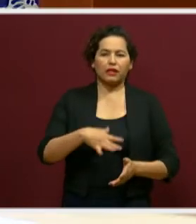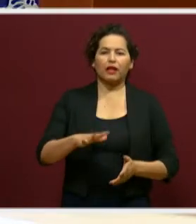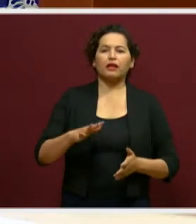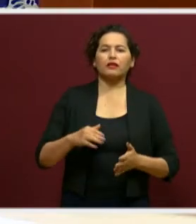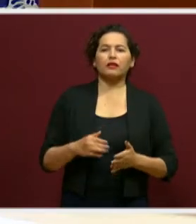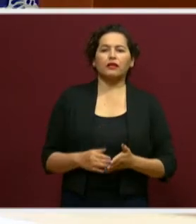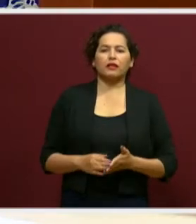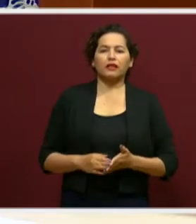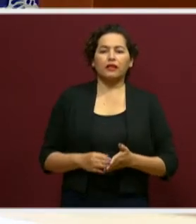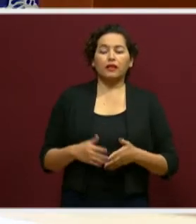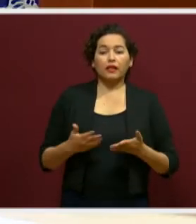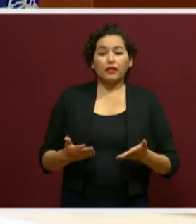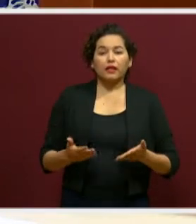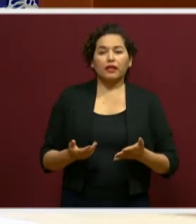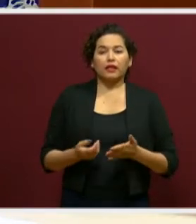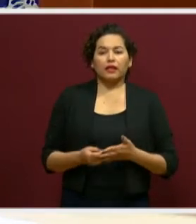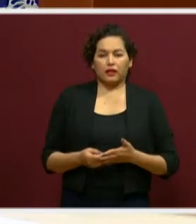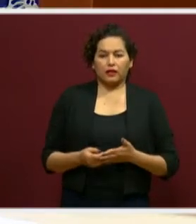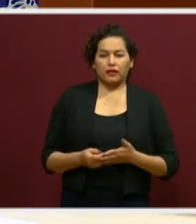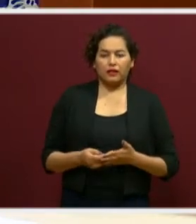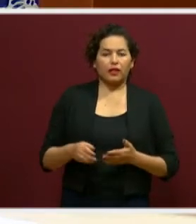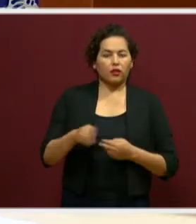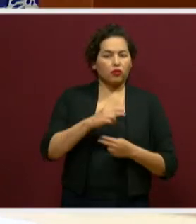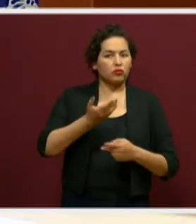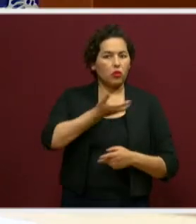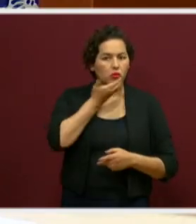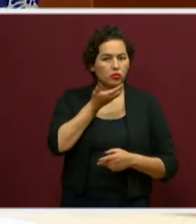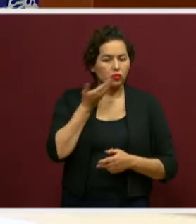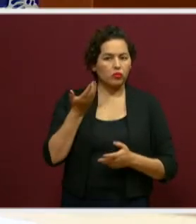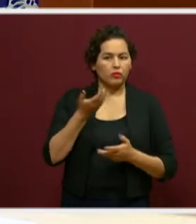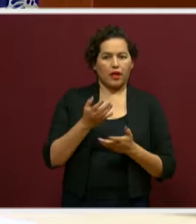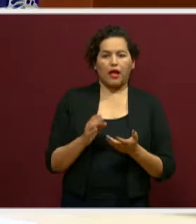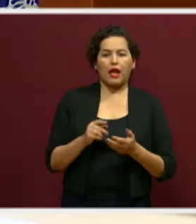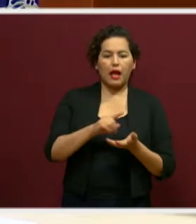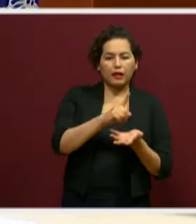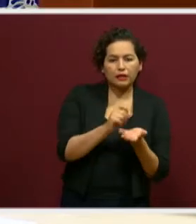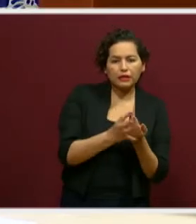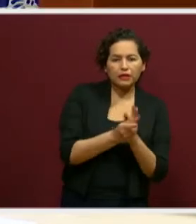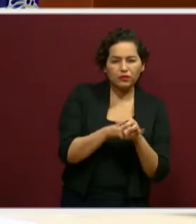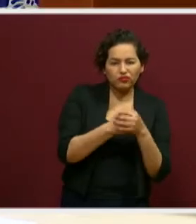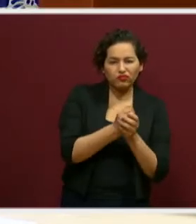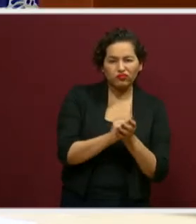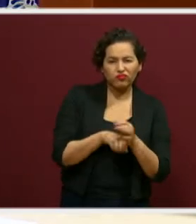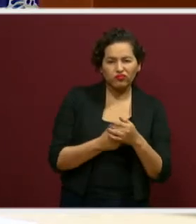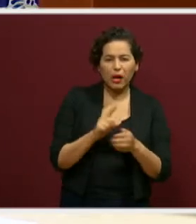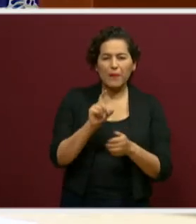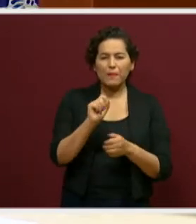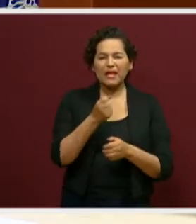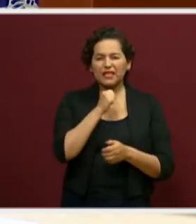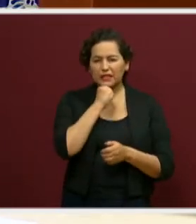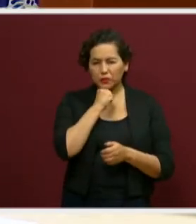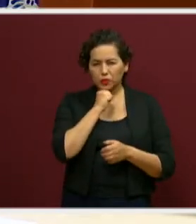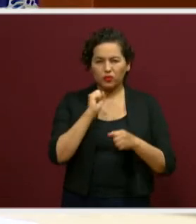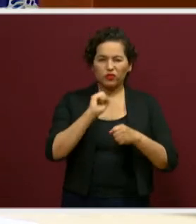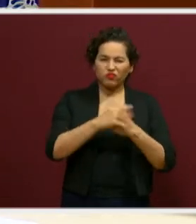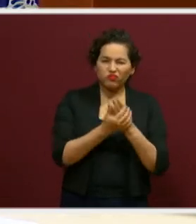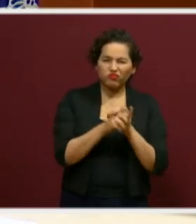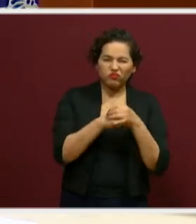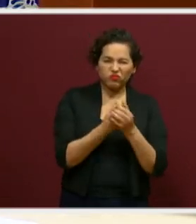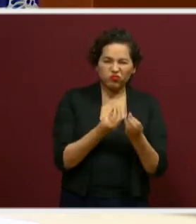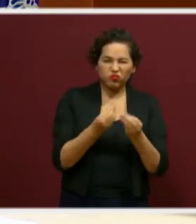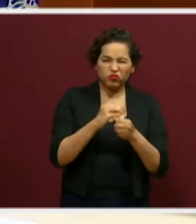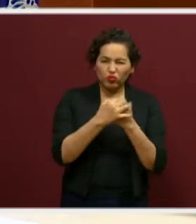todo ya que se queden como hábito. Vamos a lavar las manos de manera frecuente durante 20 segundos por lo menos y con mucha